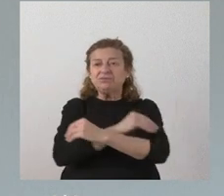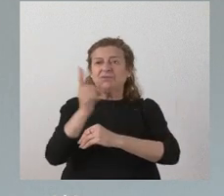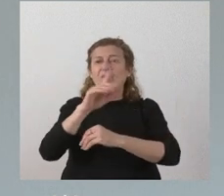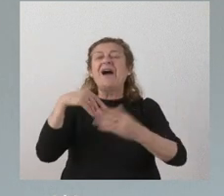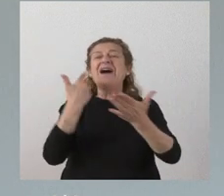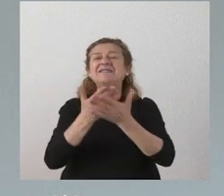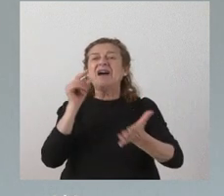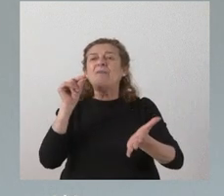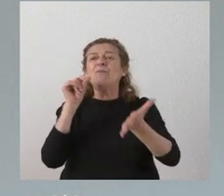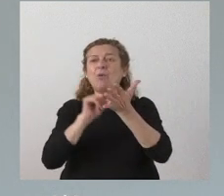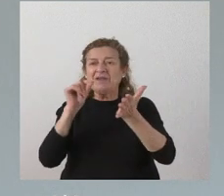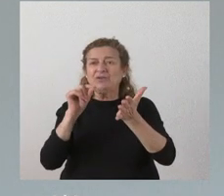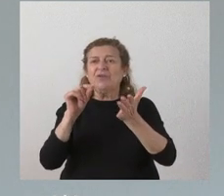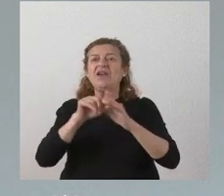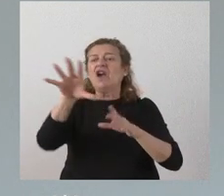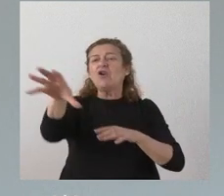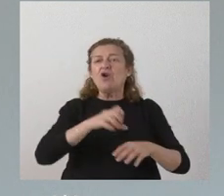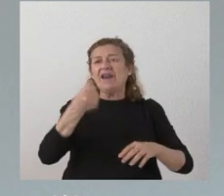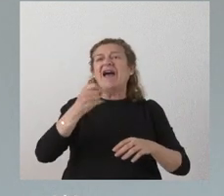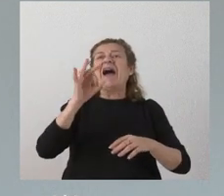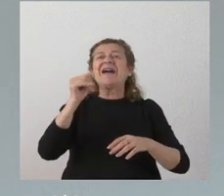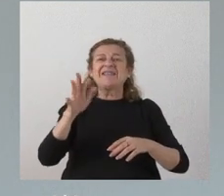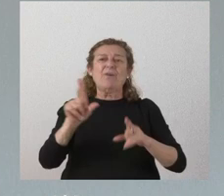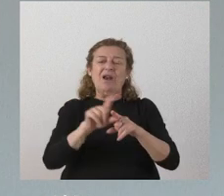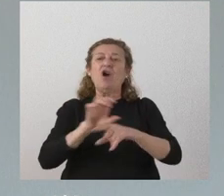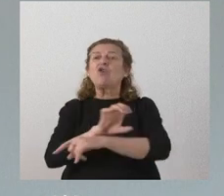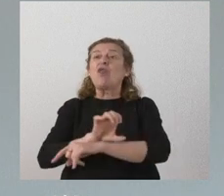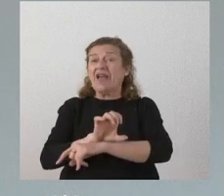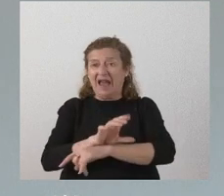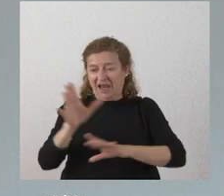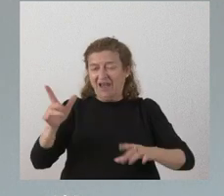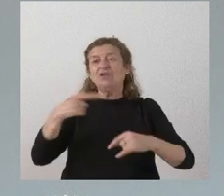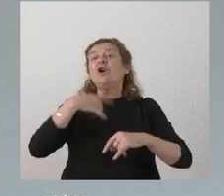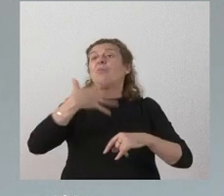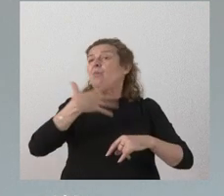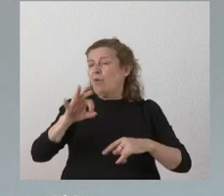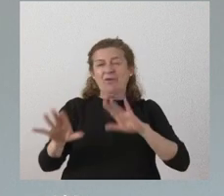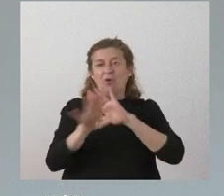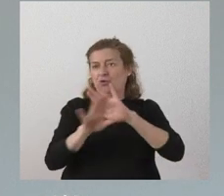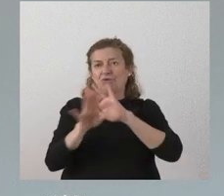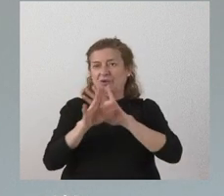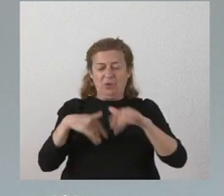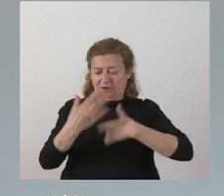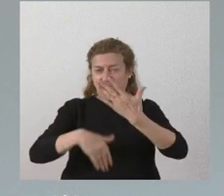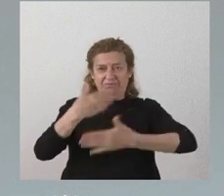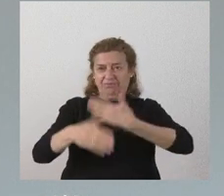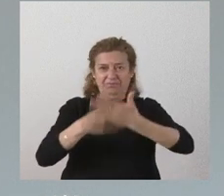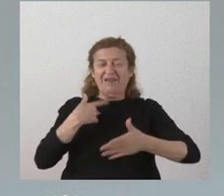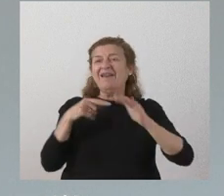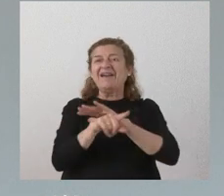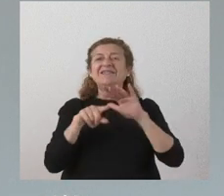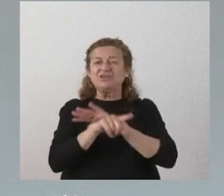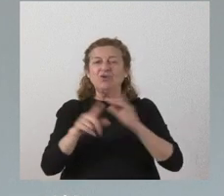de la recogida del acta como concejal por tanto hasta ese momento yo puedo seguir desempeñando las gestiones